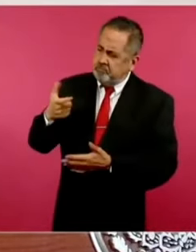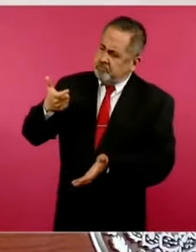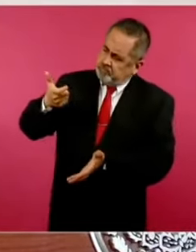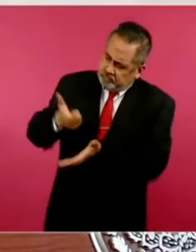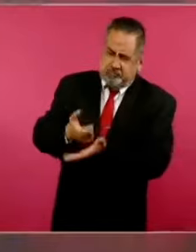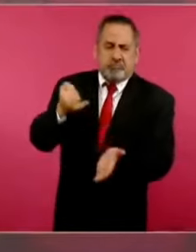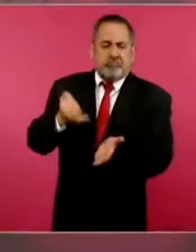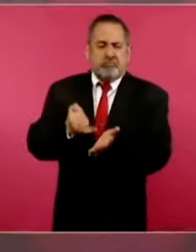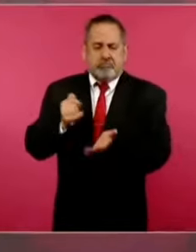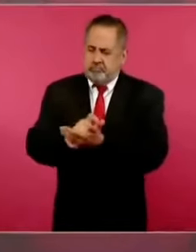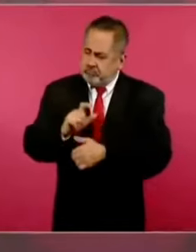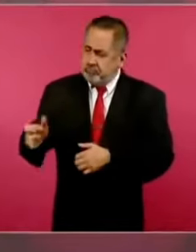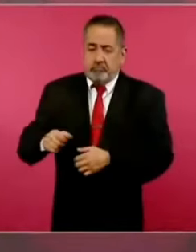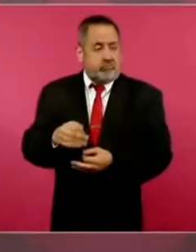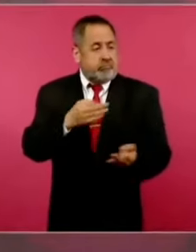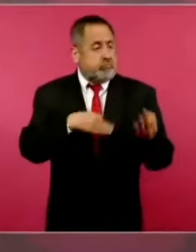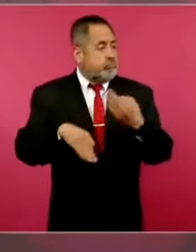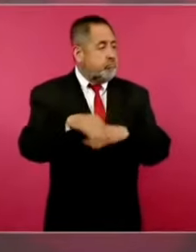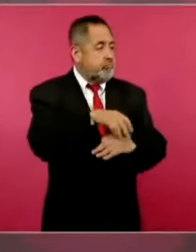Todos.